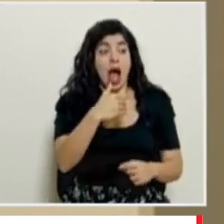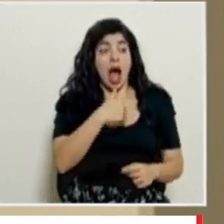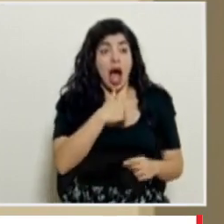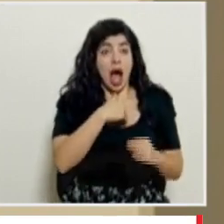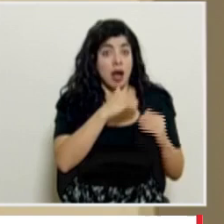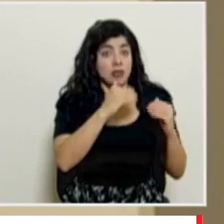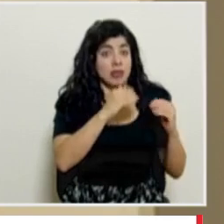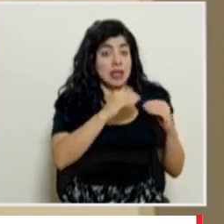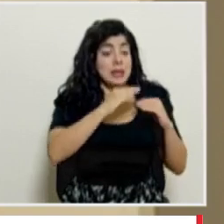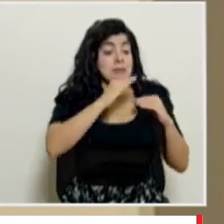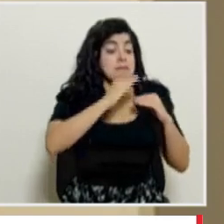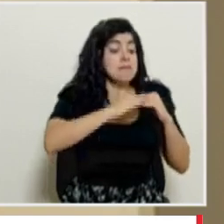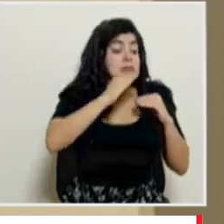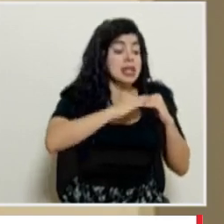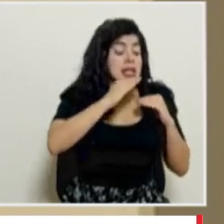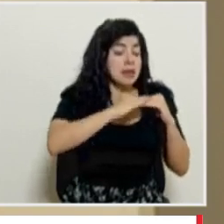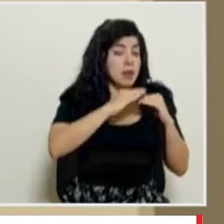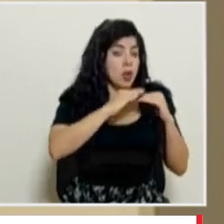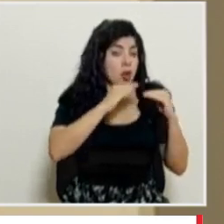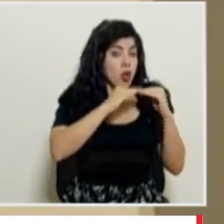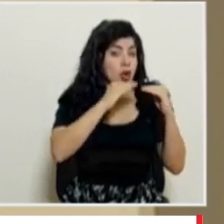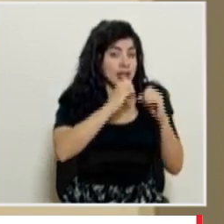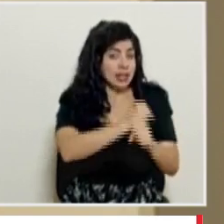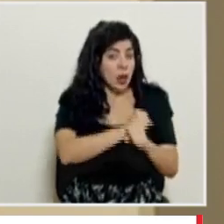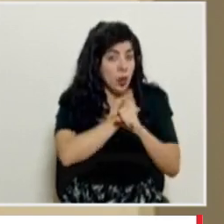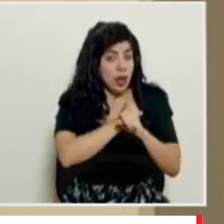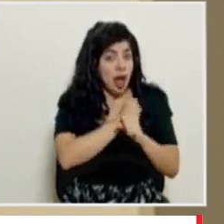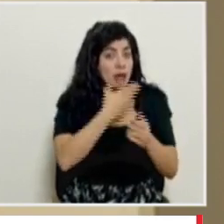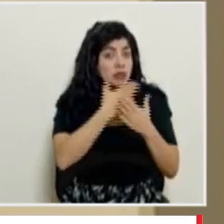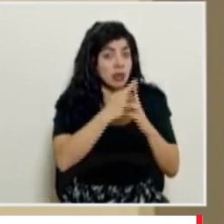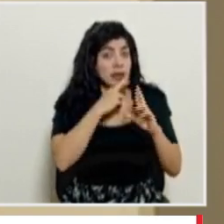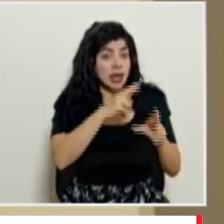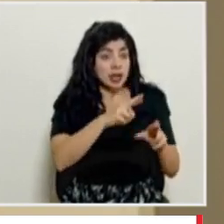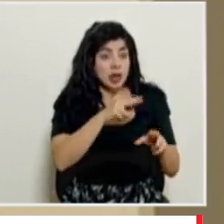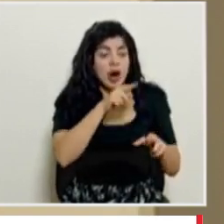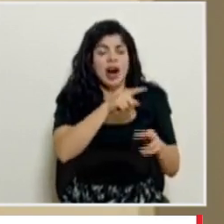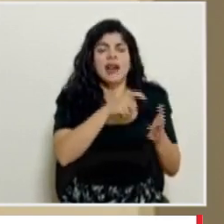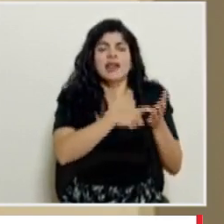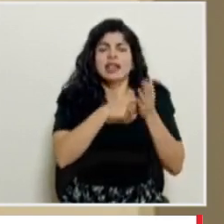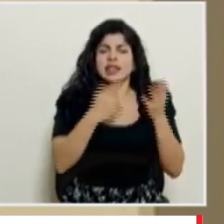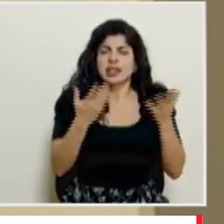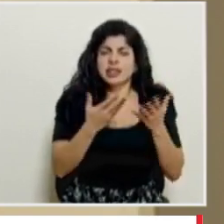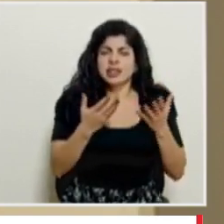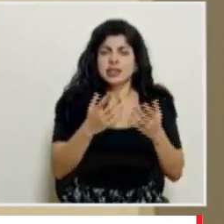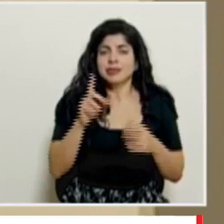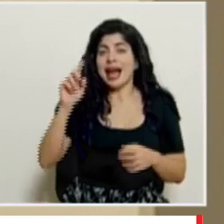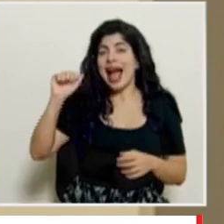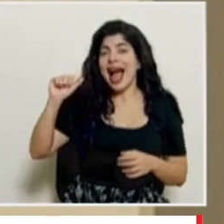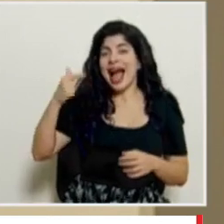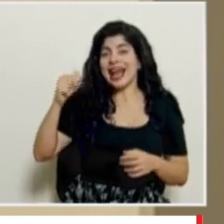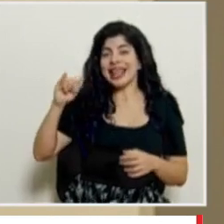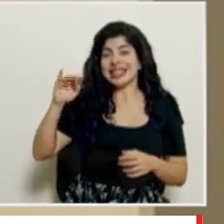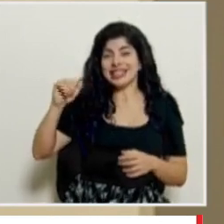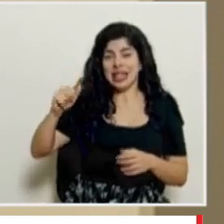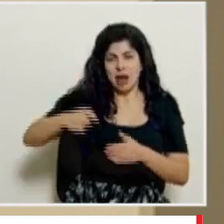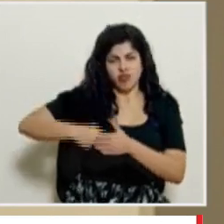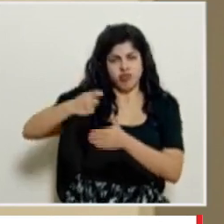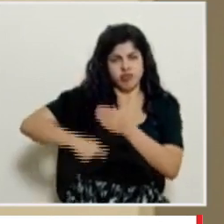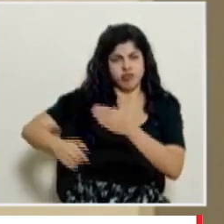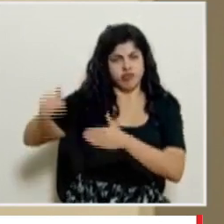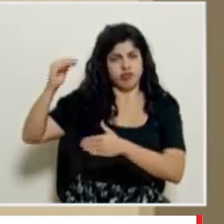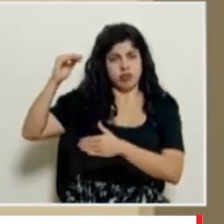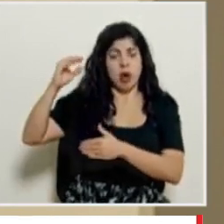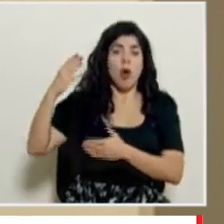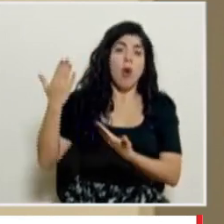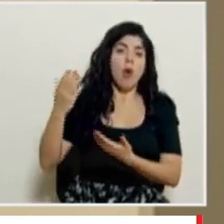nivel mínimo de seguridad y de eficacia el requisito es que ya una agencia estricta la apruebe y en ese momento o la